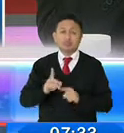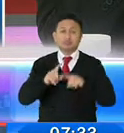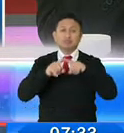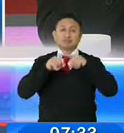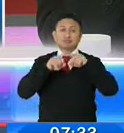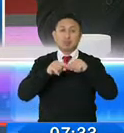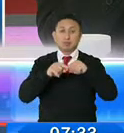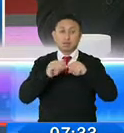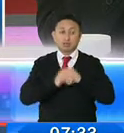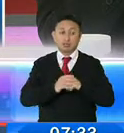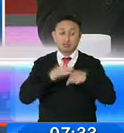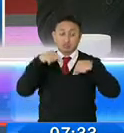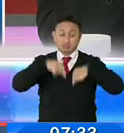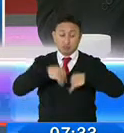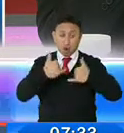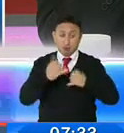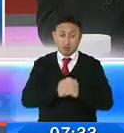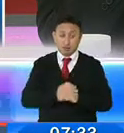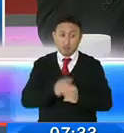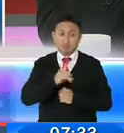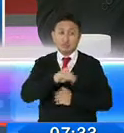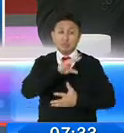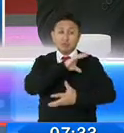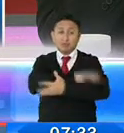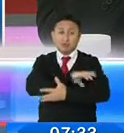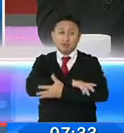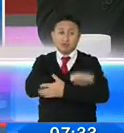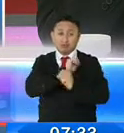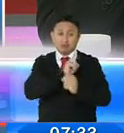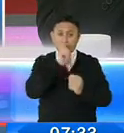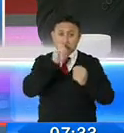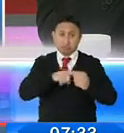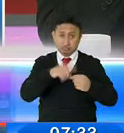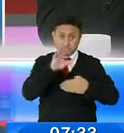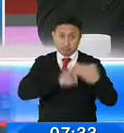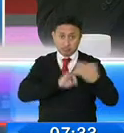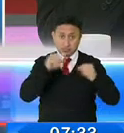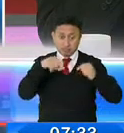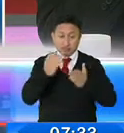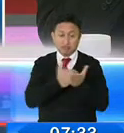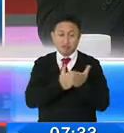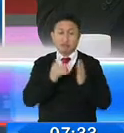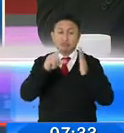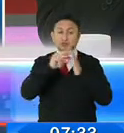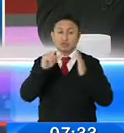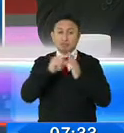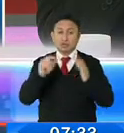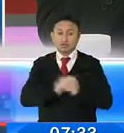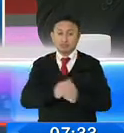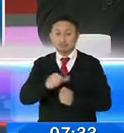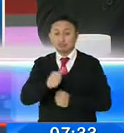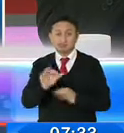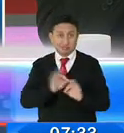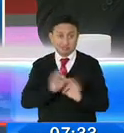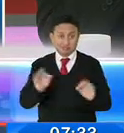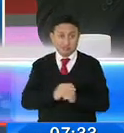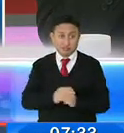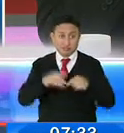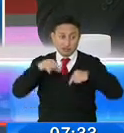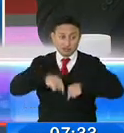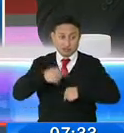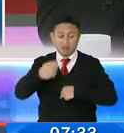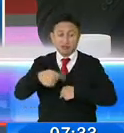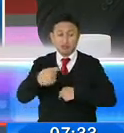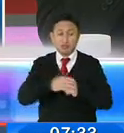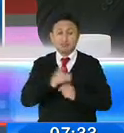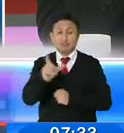la realidad que se presente, a esas plataformas que se hayan inscrito dentro del servicio de rentas, aquellas que no, se lo hará a través de los emisores